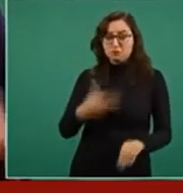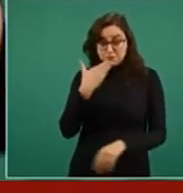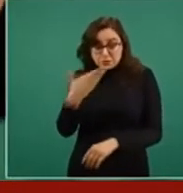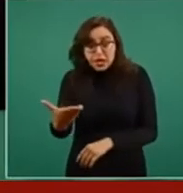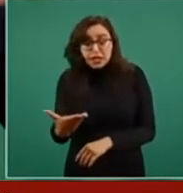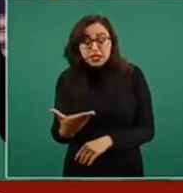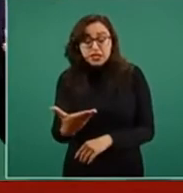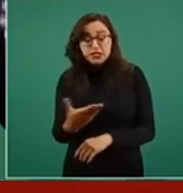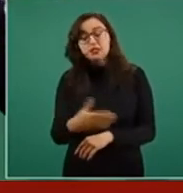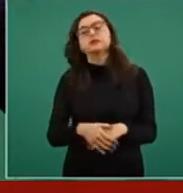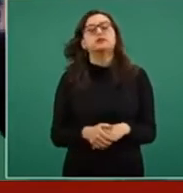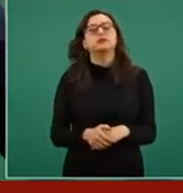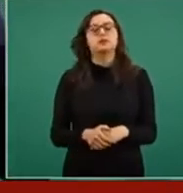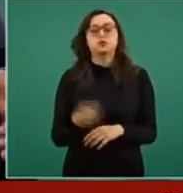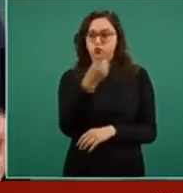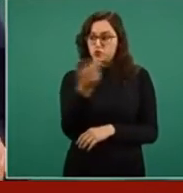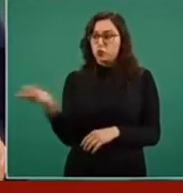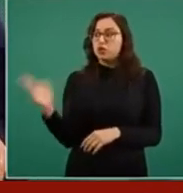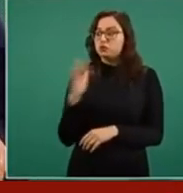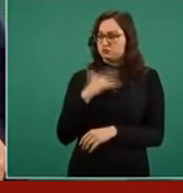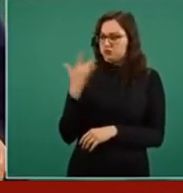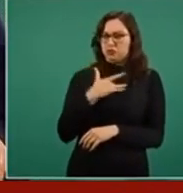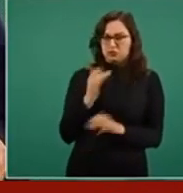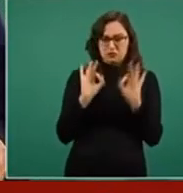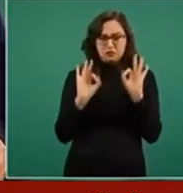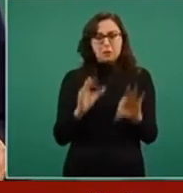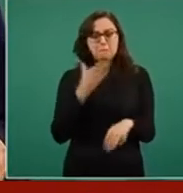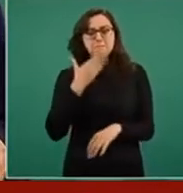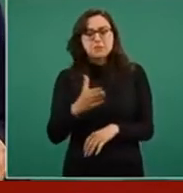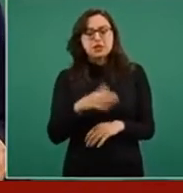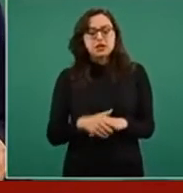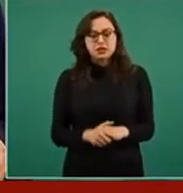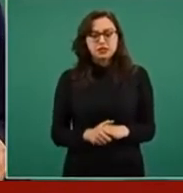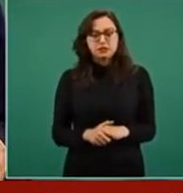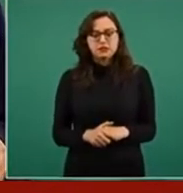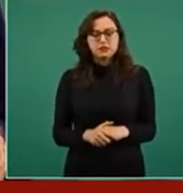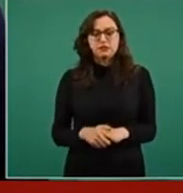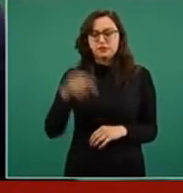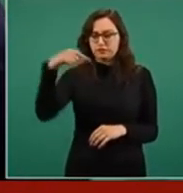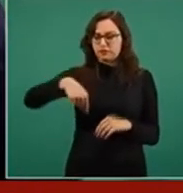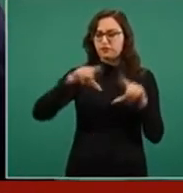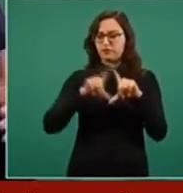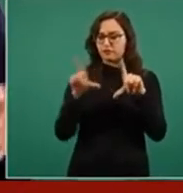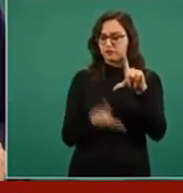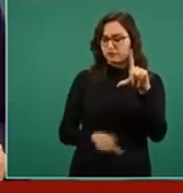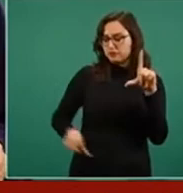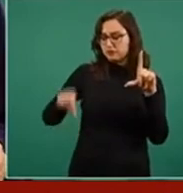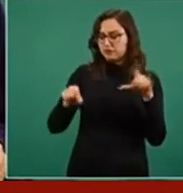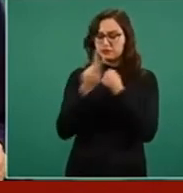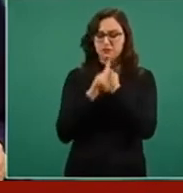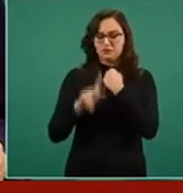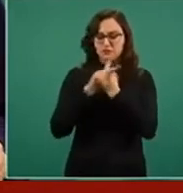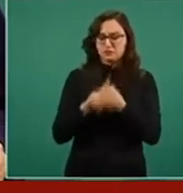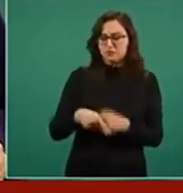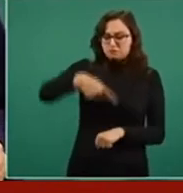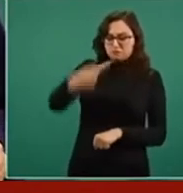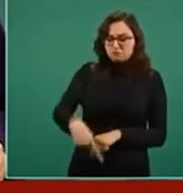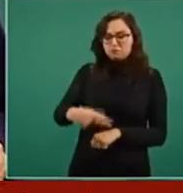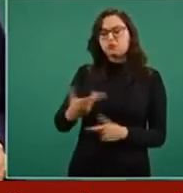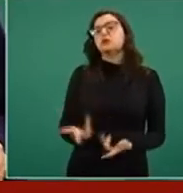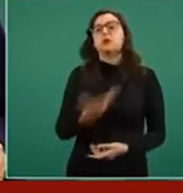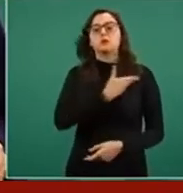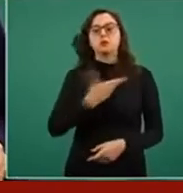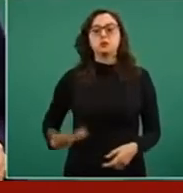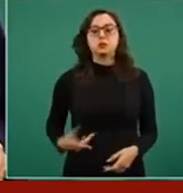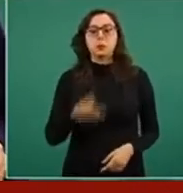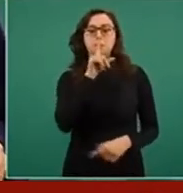si está bien que en México, nuestro país, no pueda hablar el